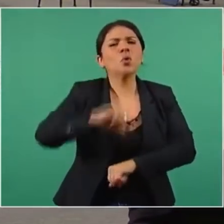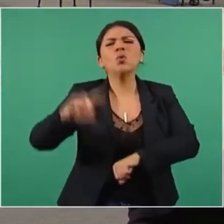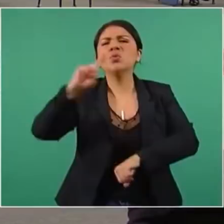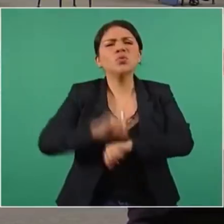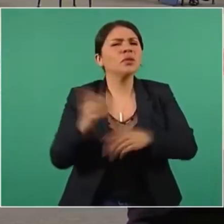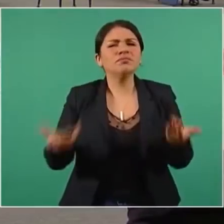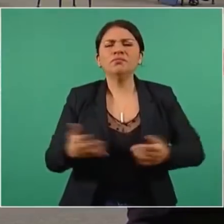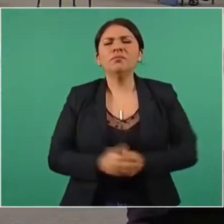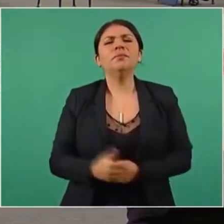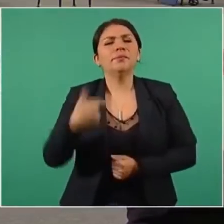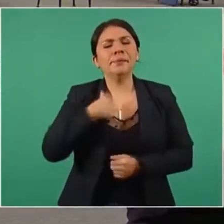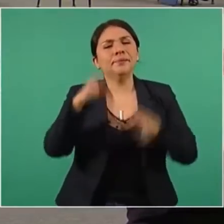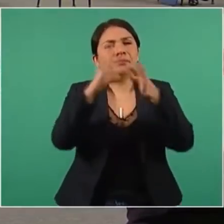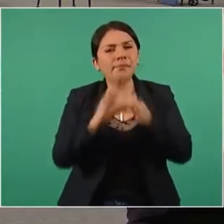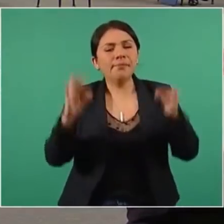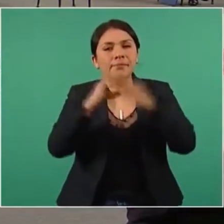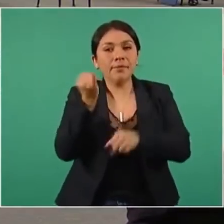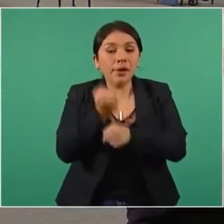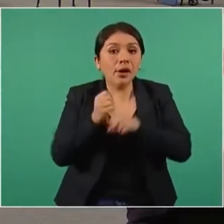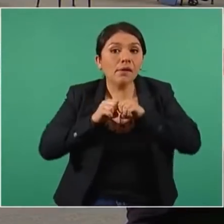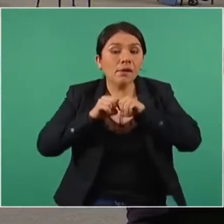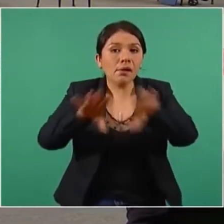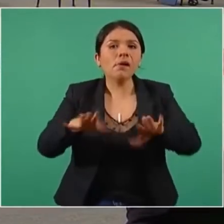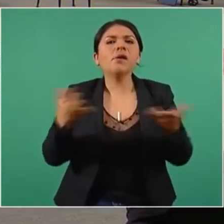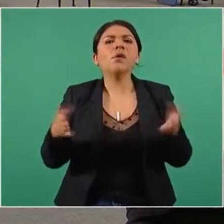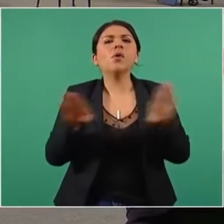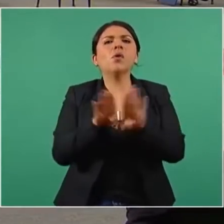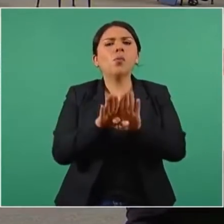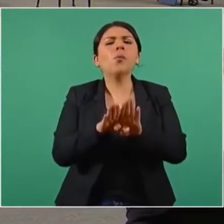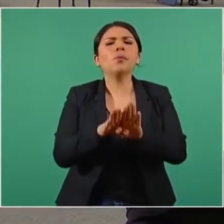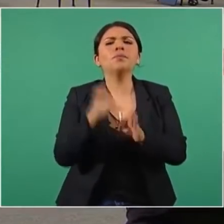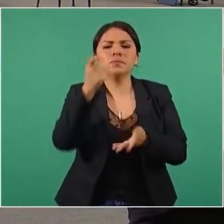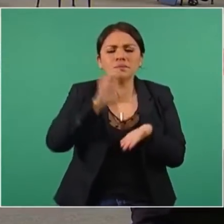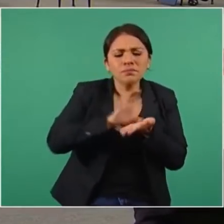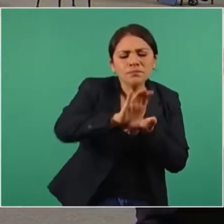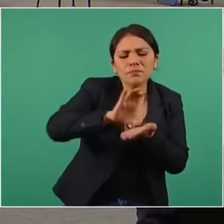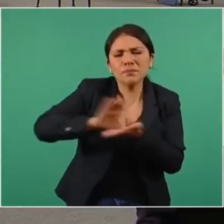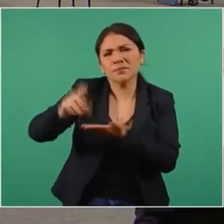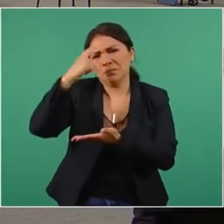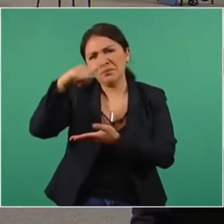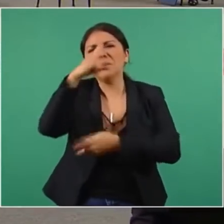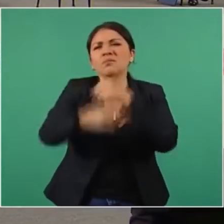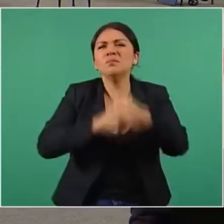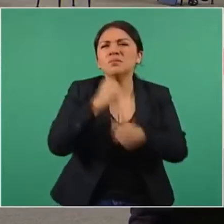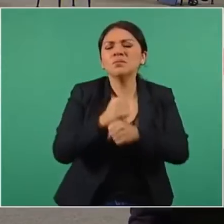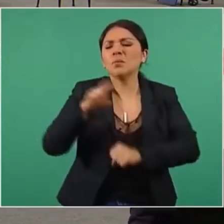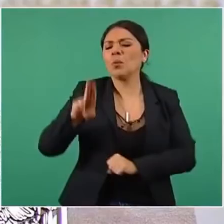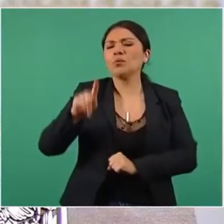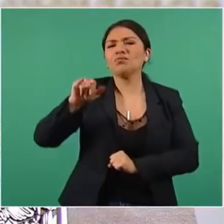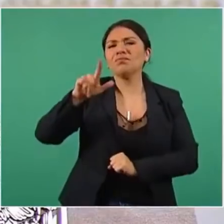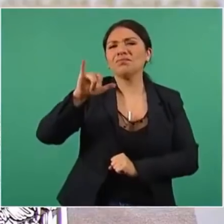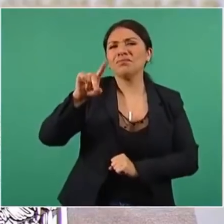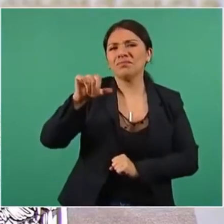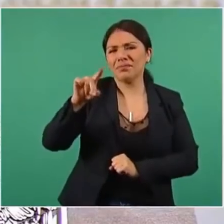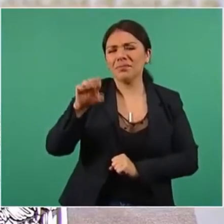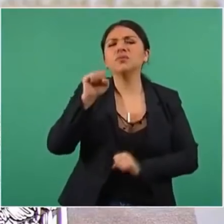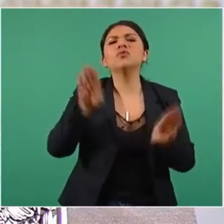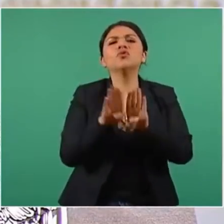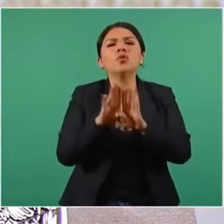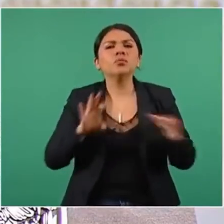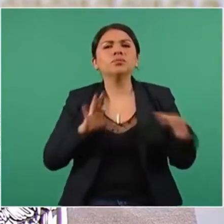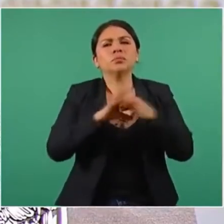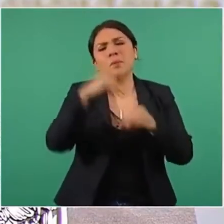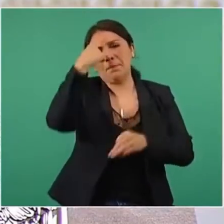informar sobre el reparto de utilidades y su relación con la reforma en materia de